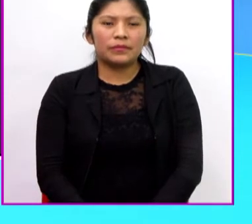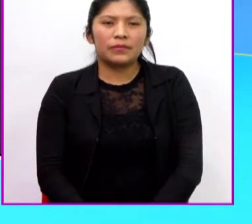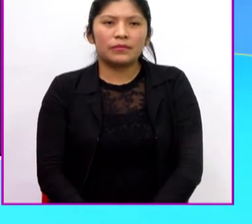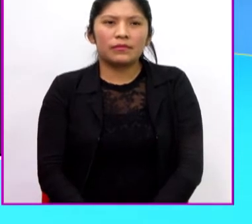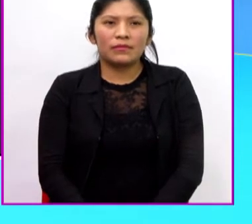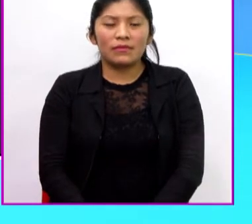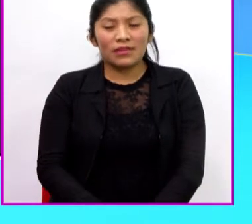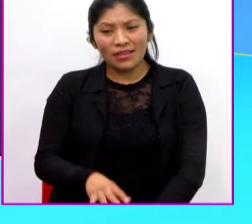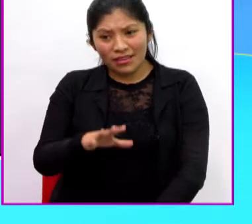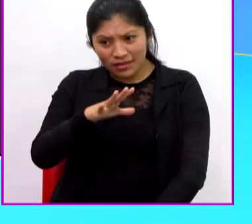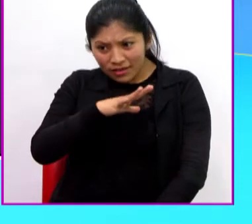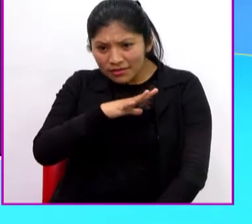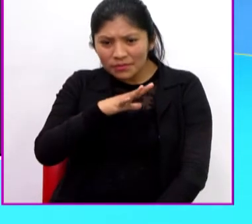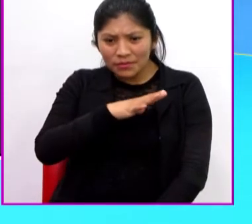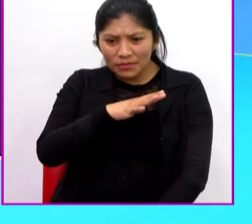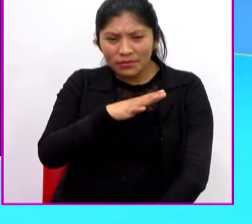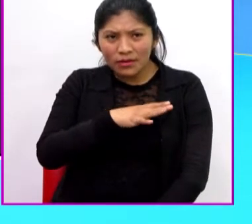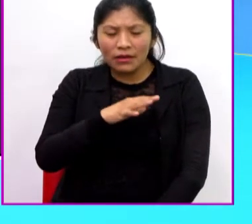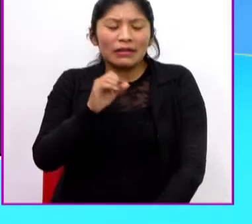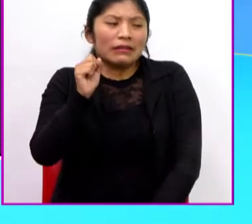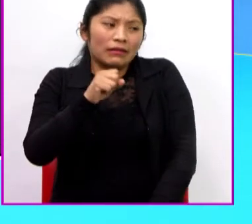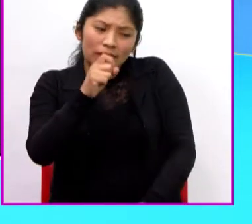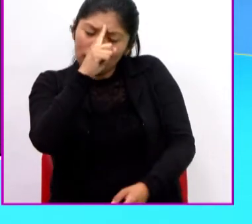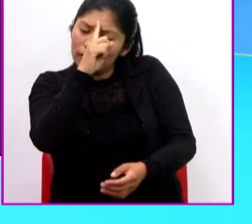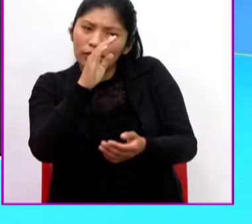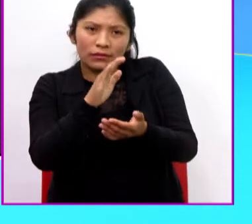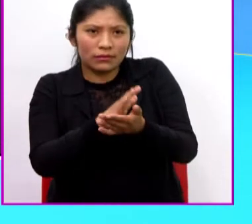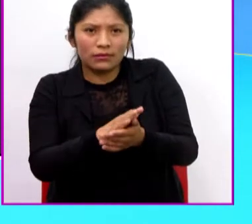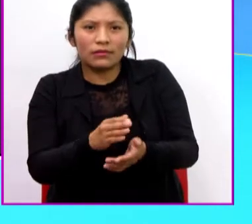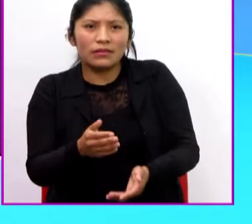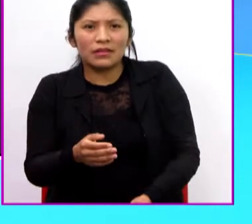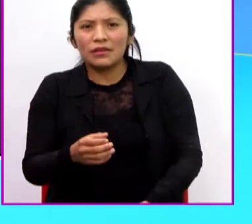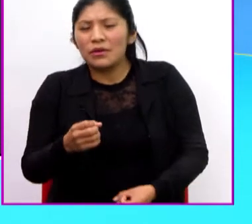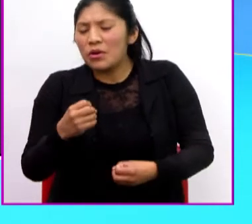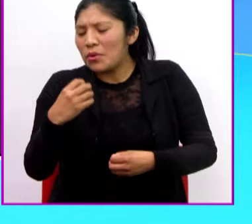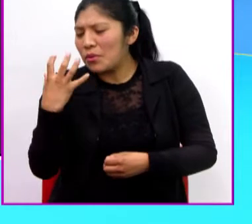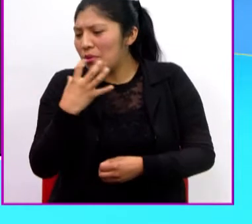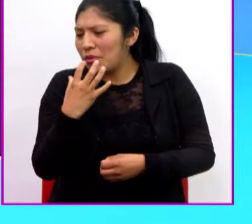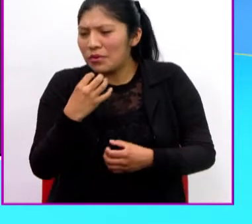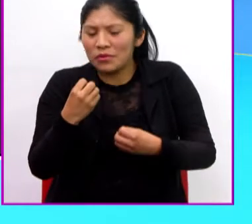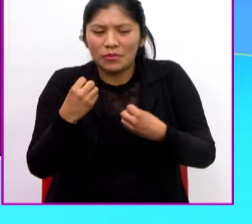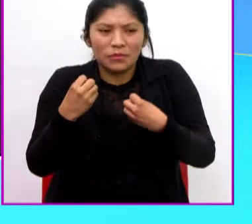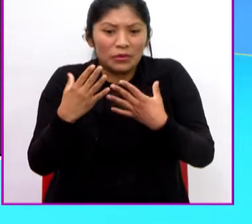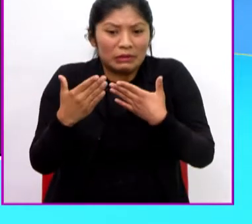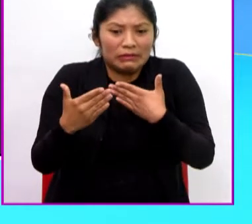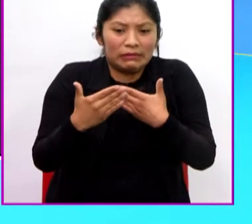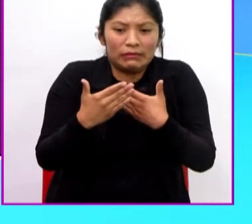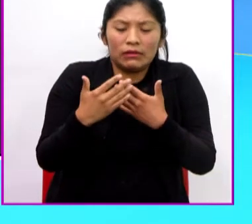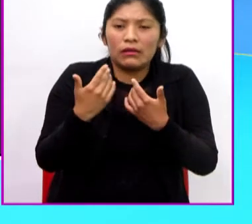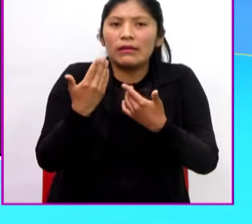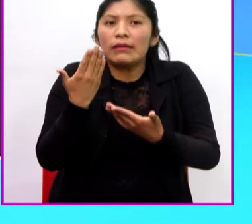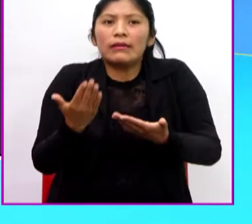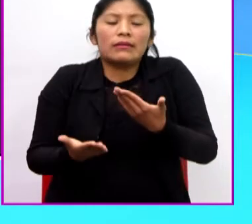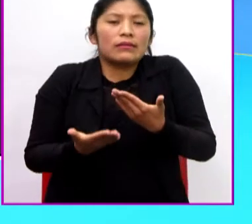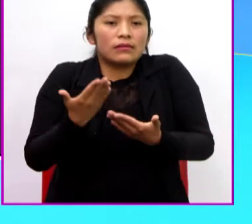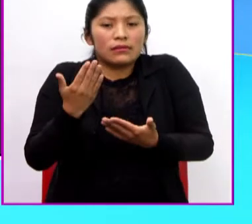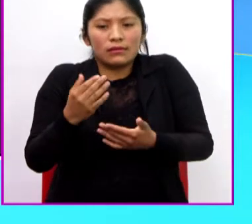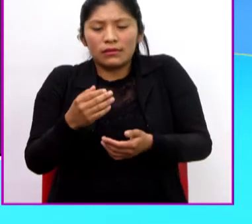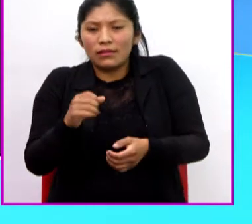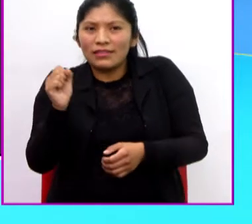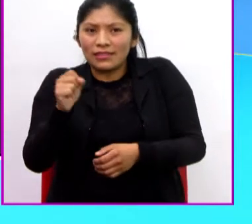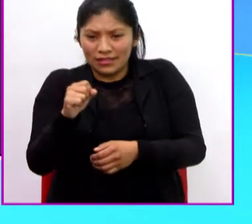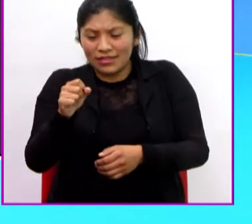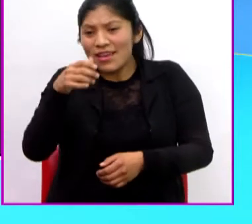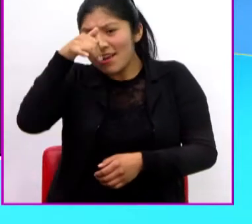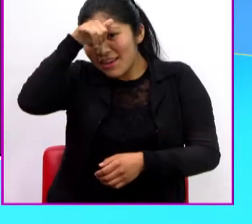¿Estás bien? ¡Eso creo! ¡Pucha! ¡Eso estuvo muy cerca! ¡Sí! ¡Ese